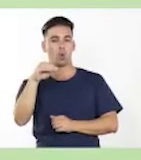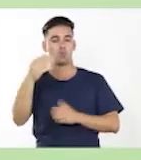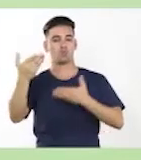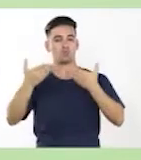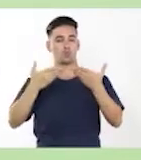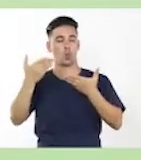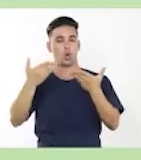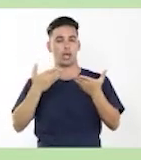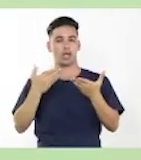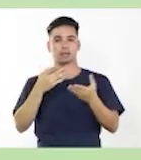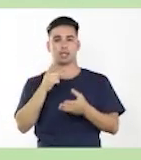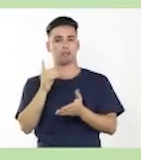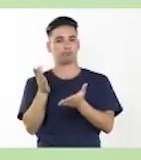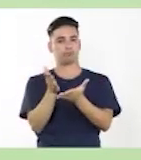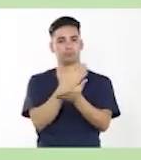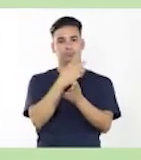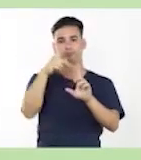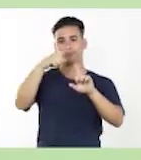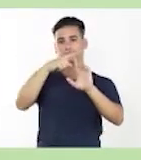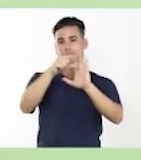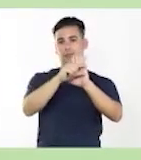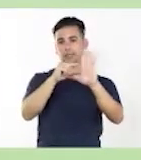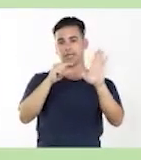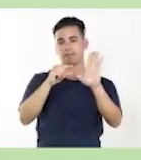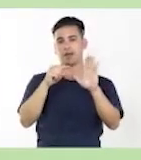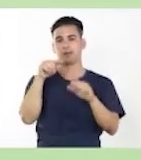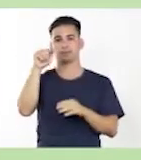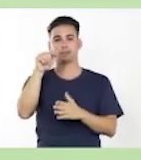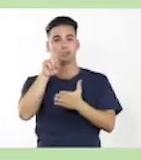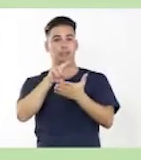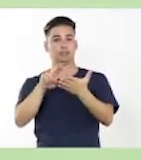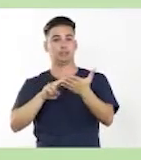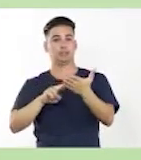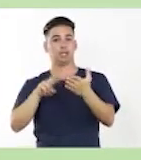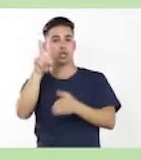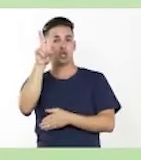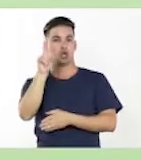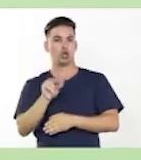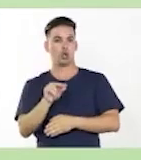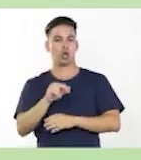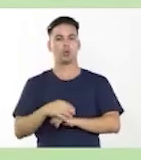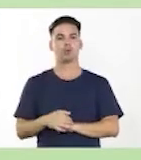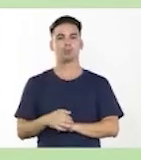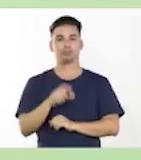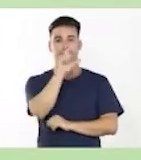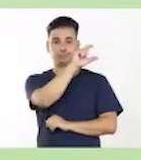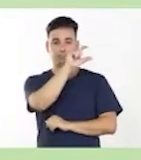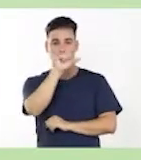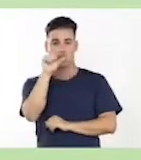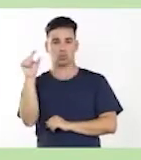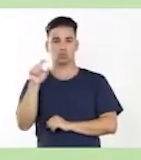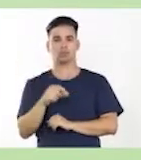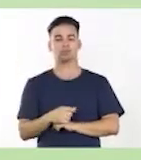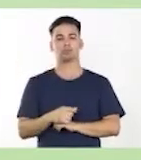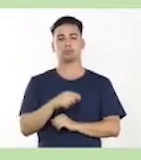desprecian ningún tema, es un movimiento literario renovador. Como ustedes ven